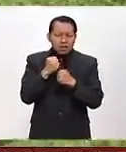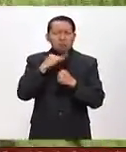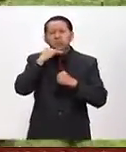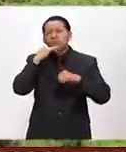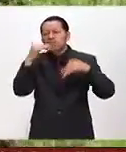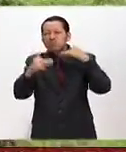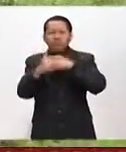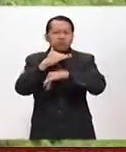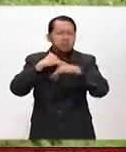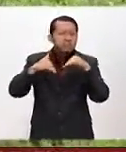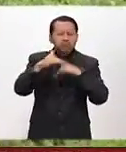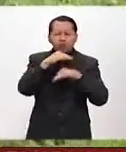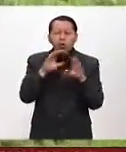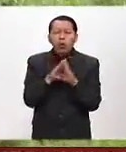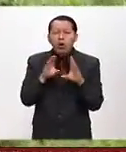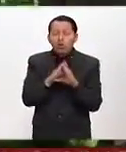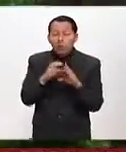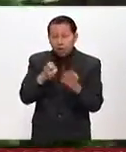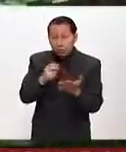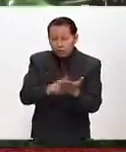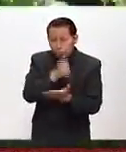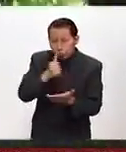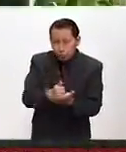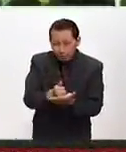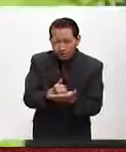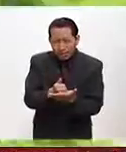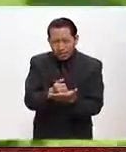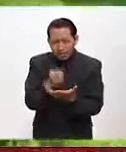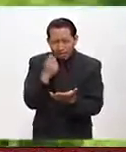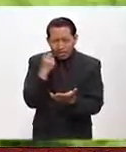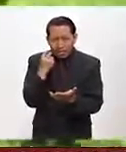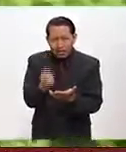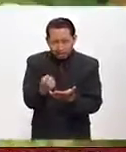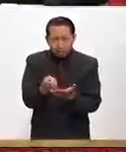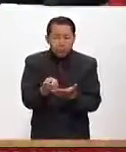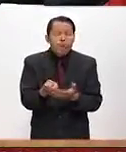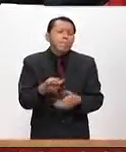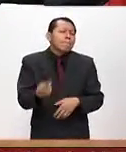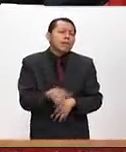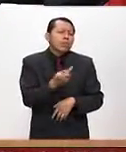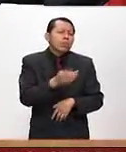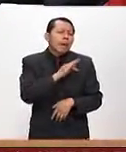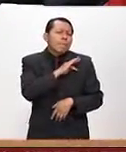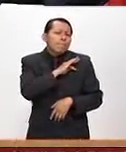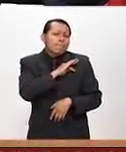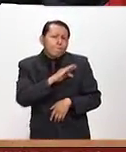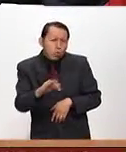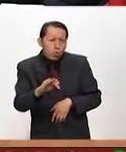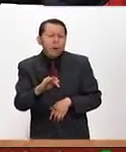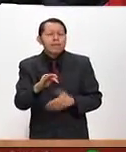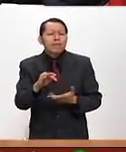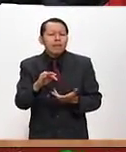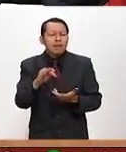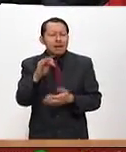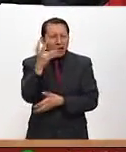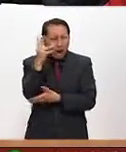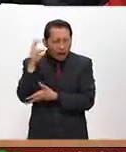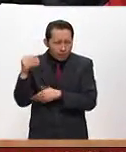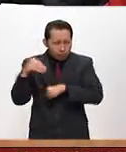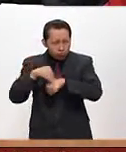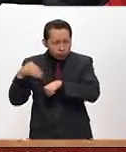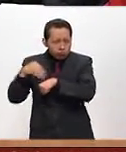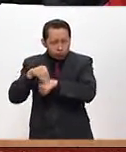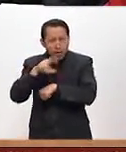contaminantes, así como está la ciudad, ingeniero, y con ese tipo de acciones, ¿se podría mejorar la condición